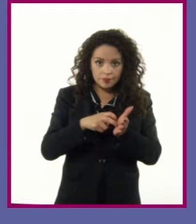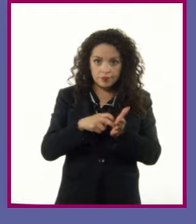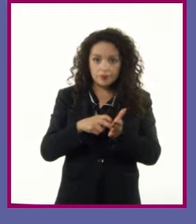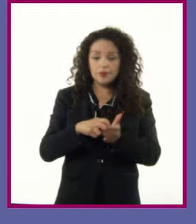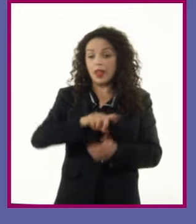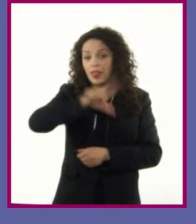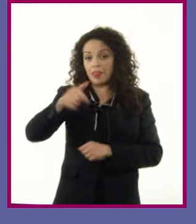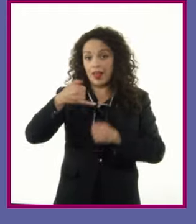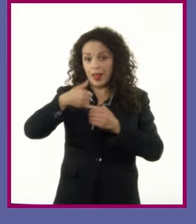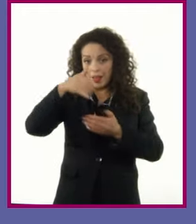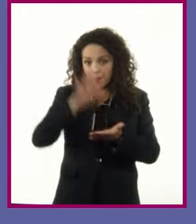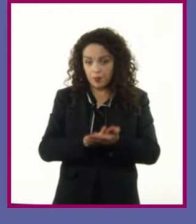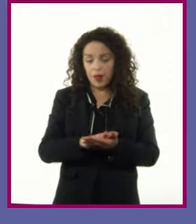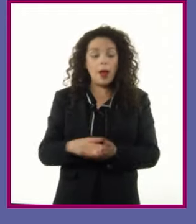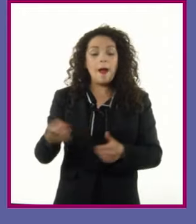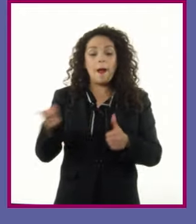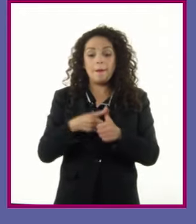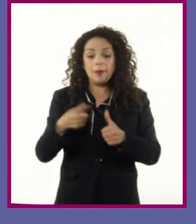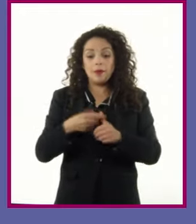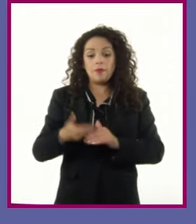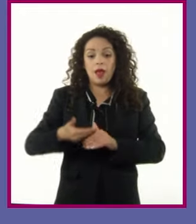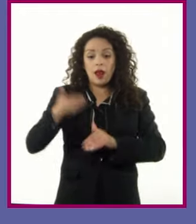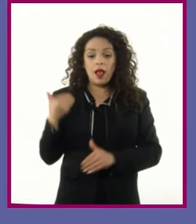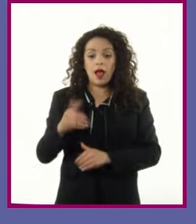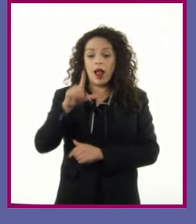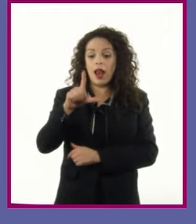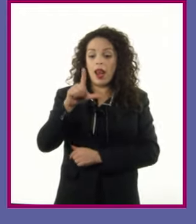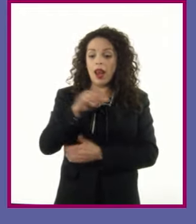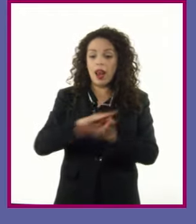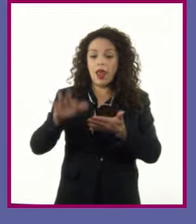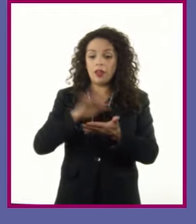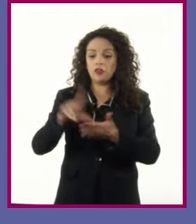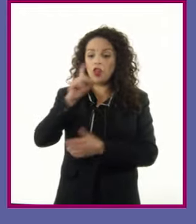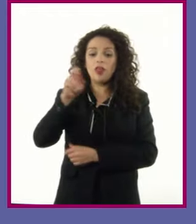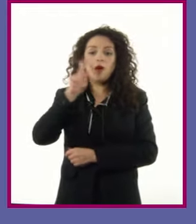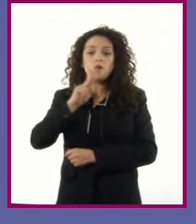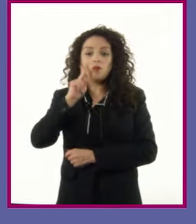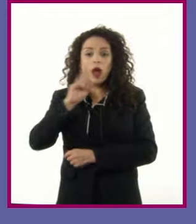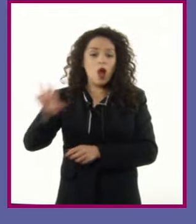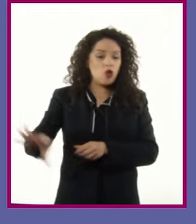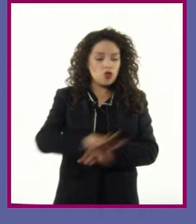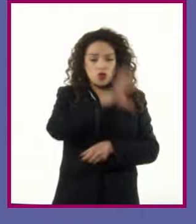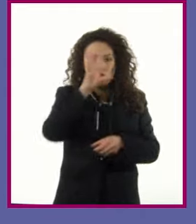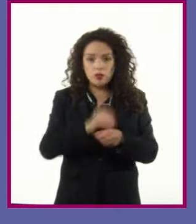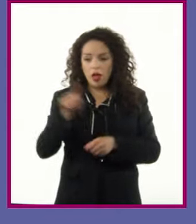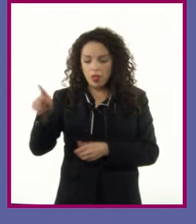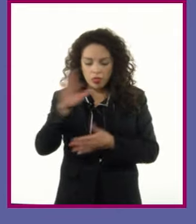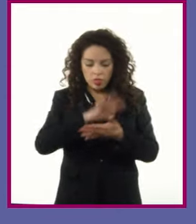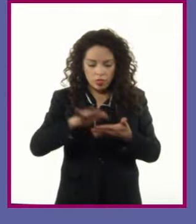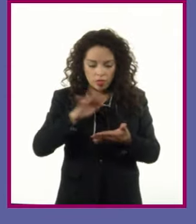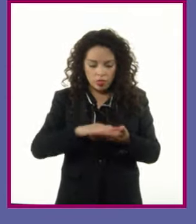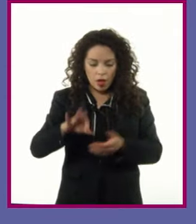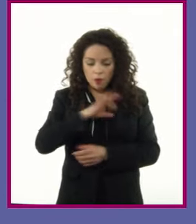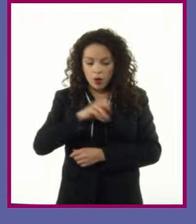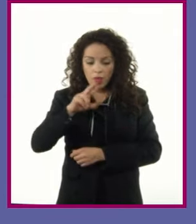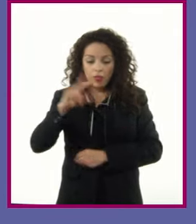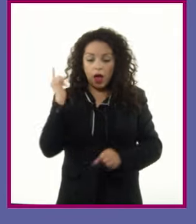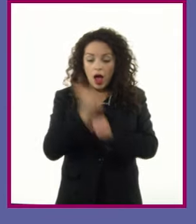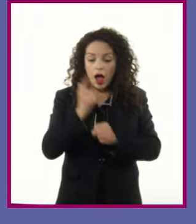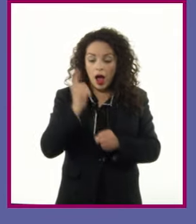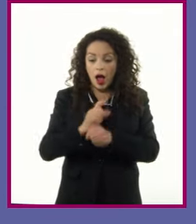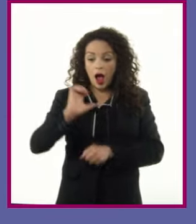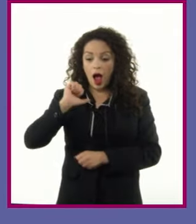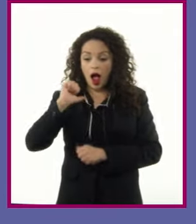a un lector de prueba Que es una persona que lee la obra completa Capaz de identificar detalles ortotipográficos, de